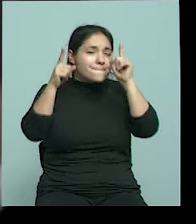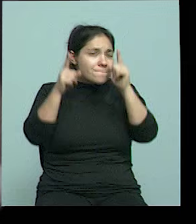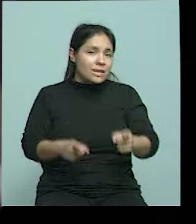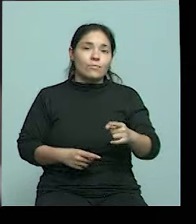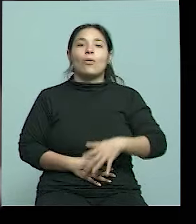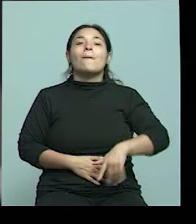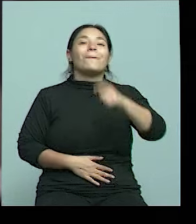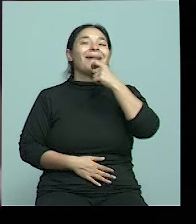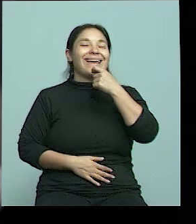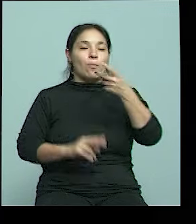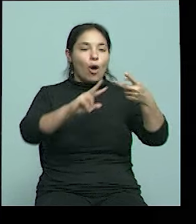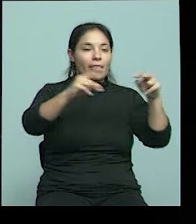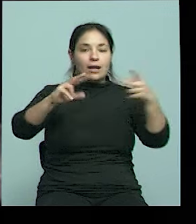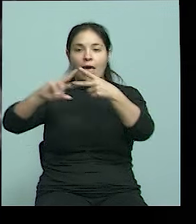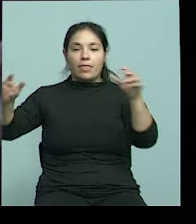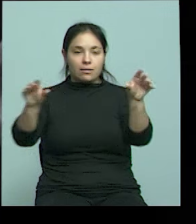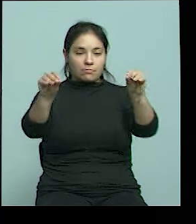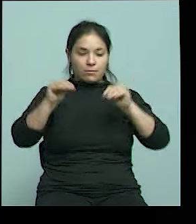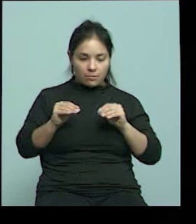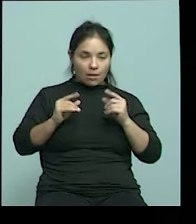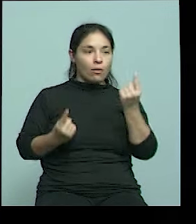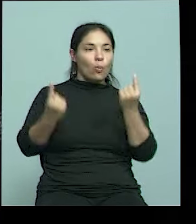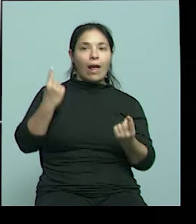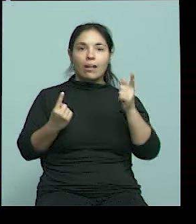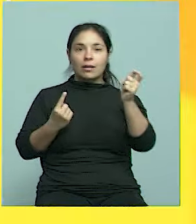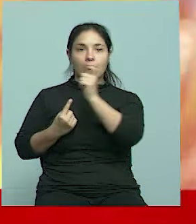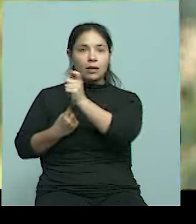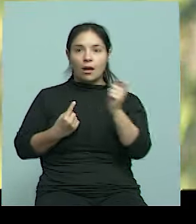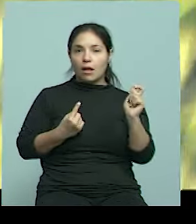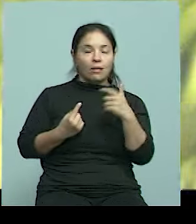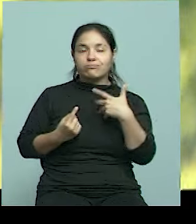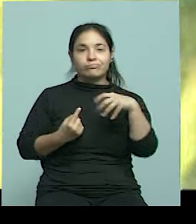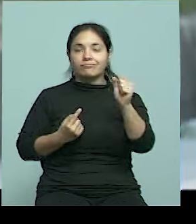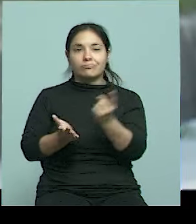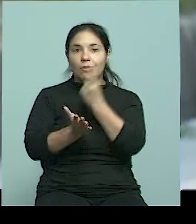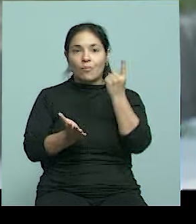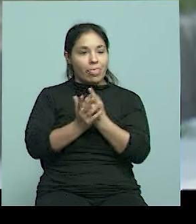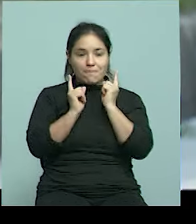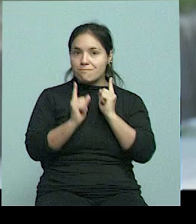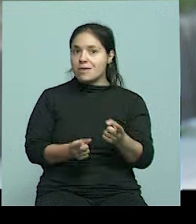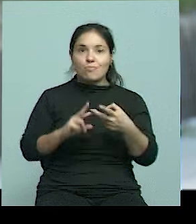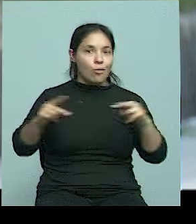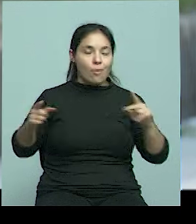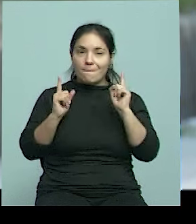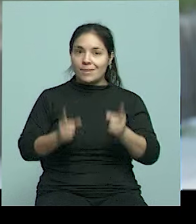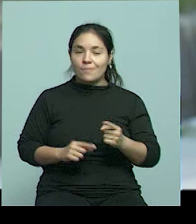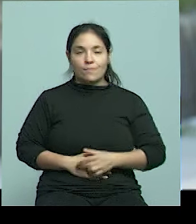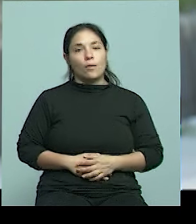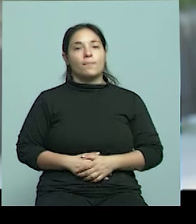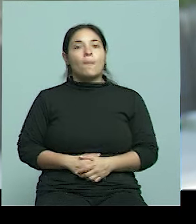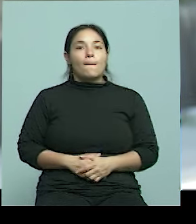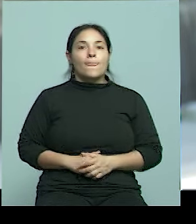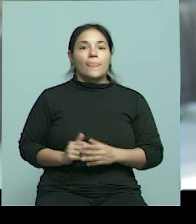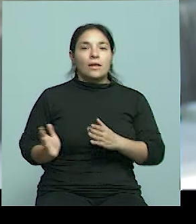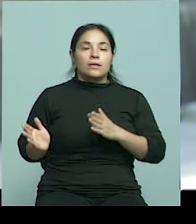identificar, diferenciar por estudios de ADN, a un gemelo del otro, por ejemplo. ¿Cuánto ha